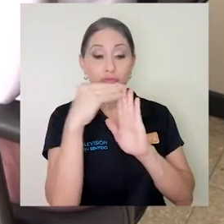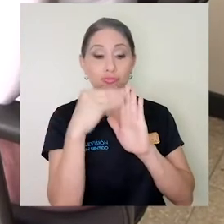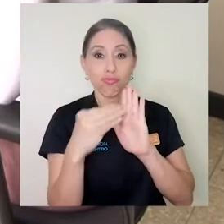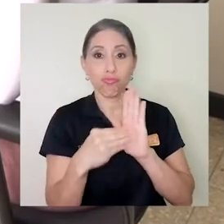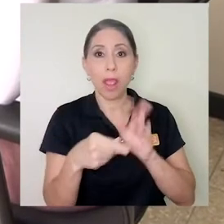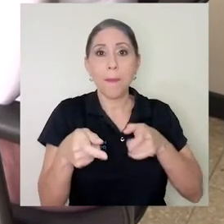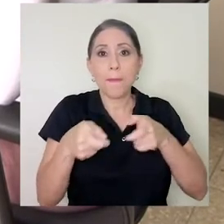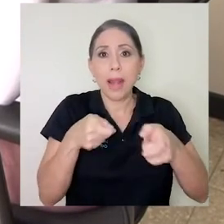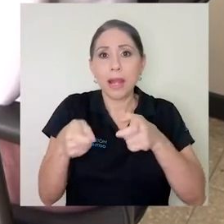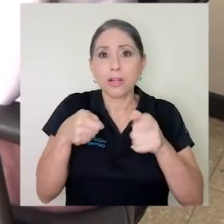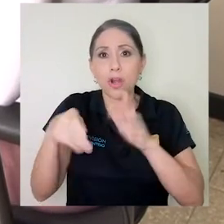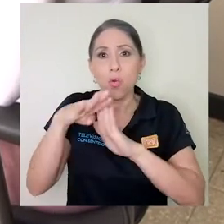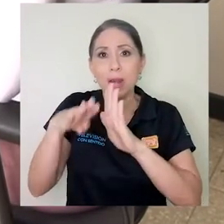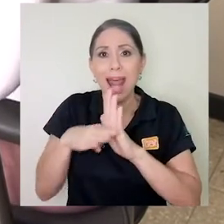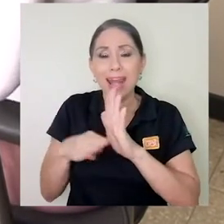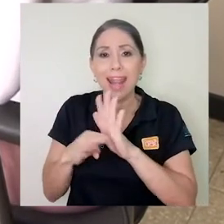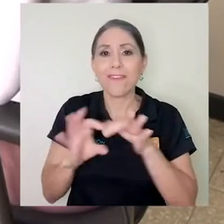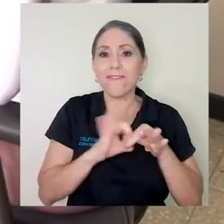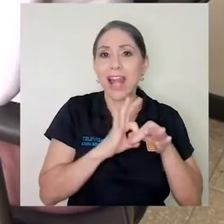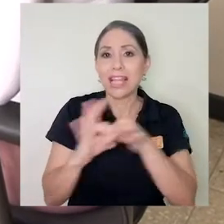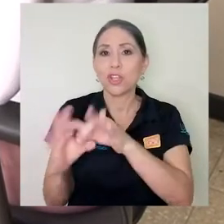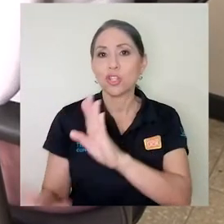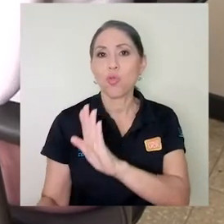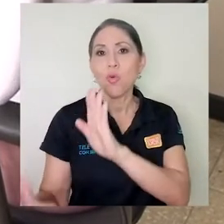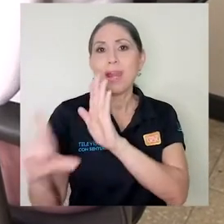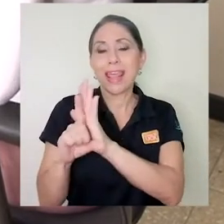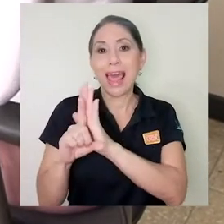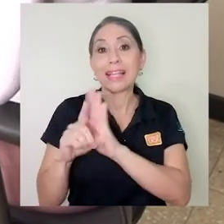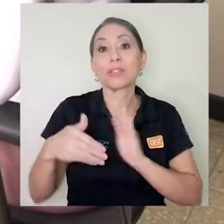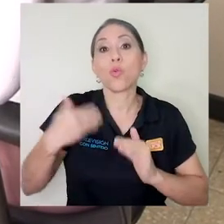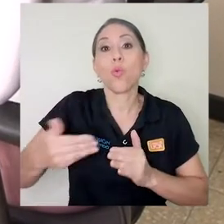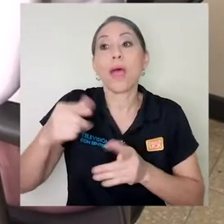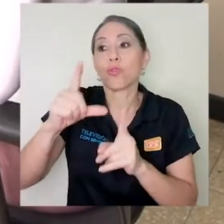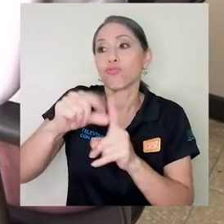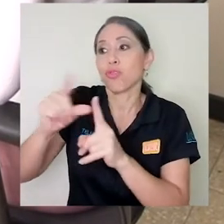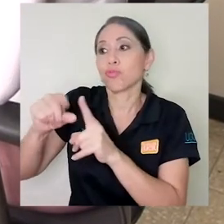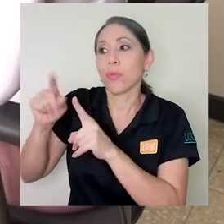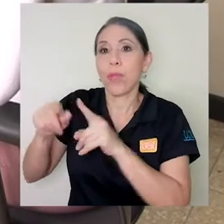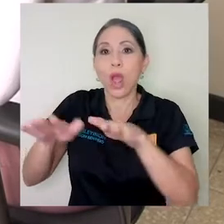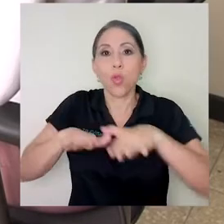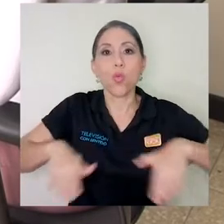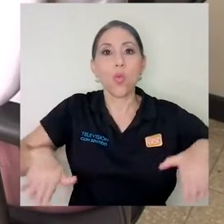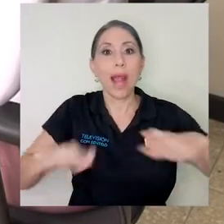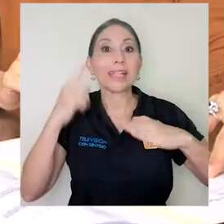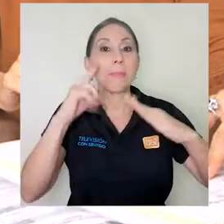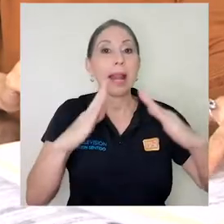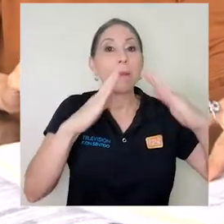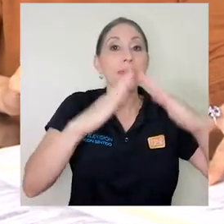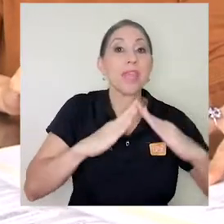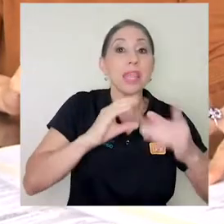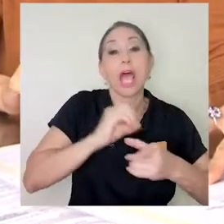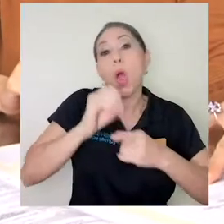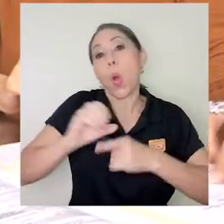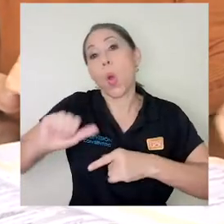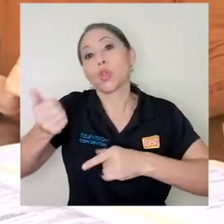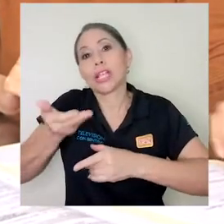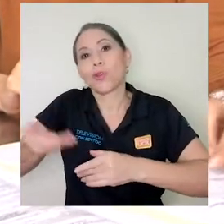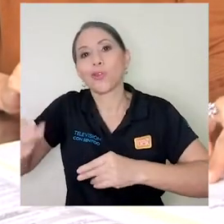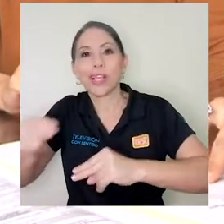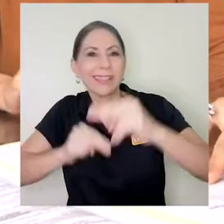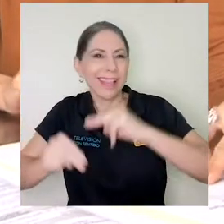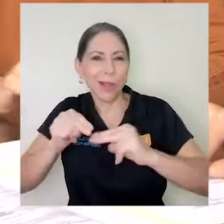normas para regular las relaciones jurídicas originadas en el arrendamiento de locales para vivienda u otros destinos.